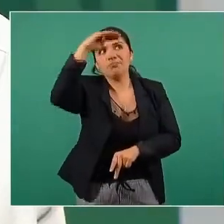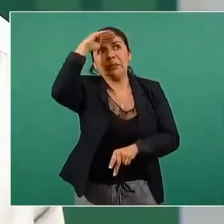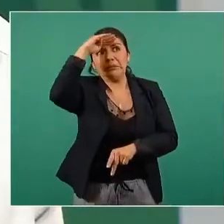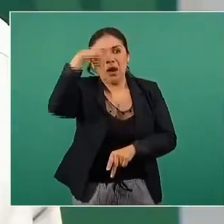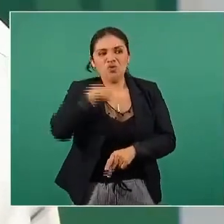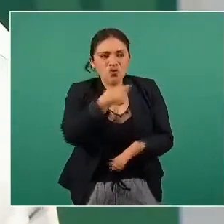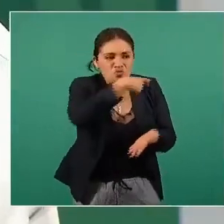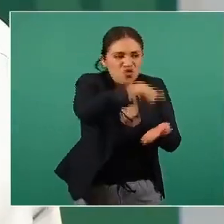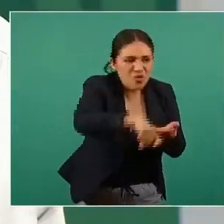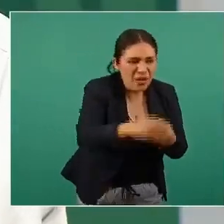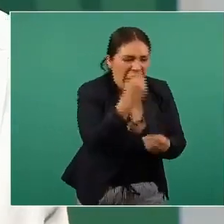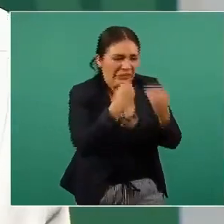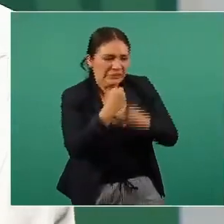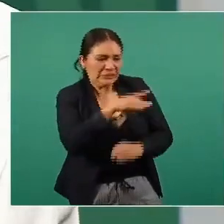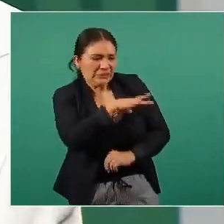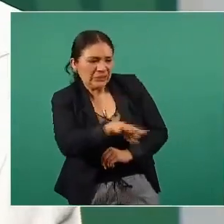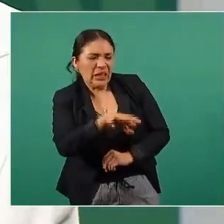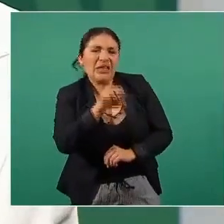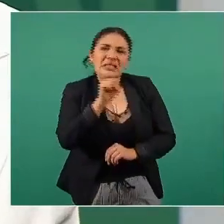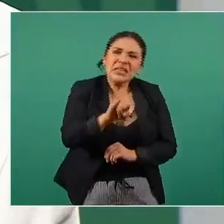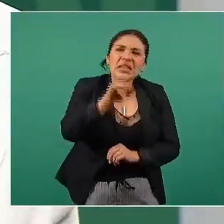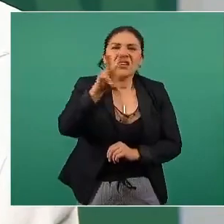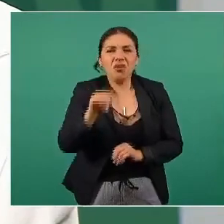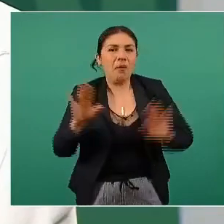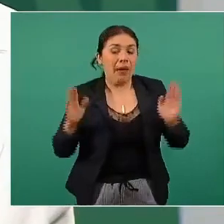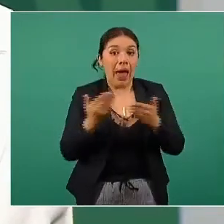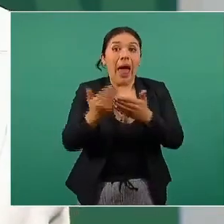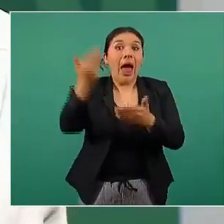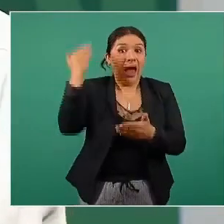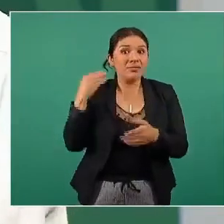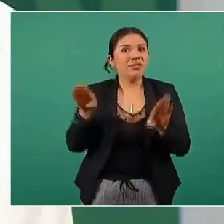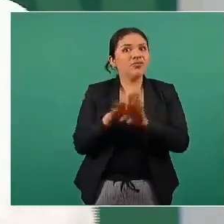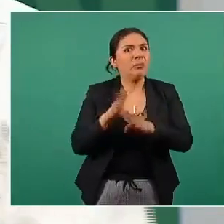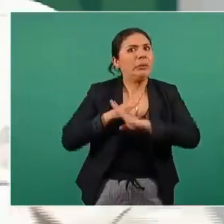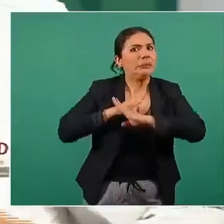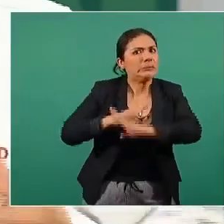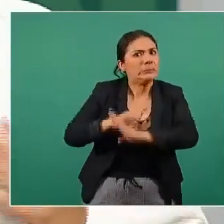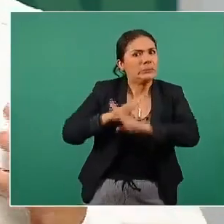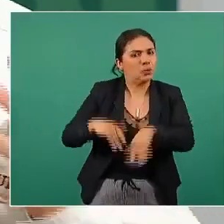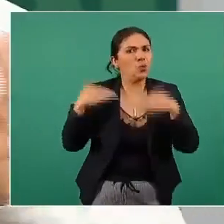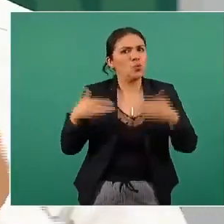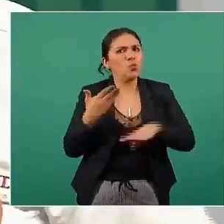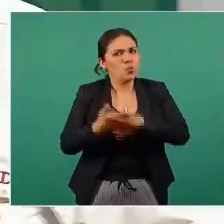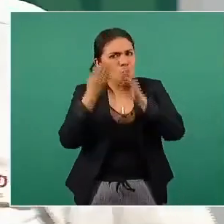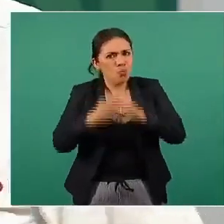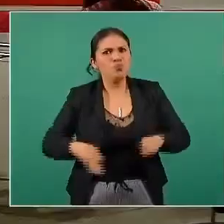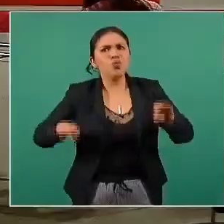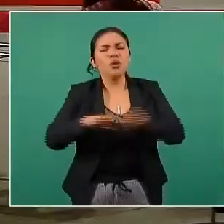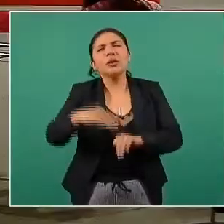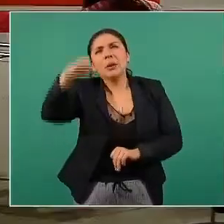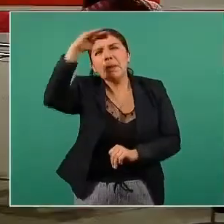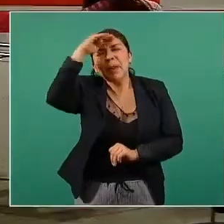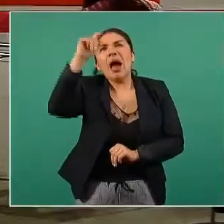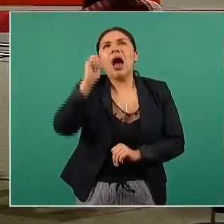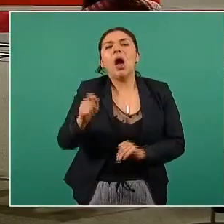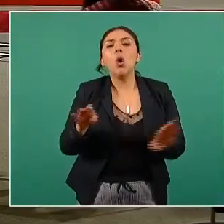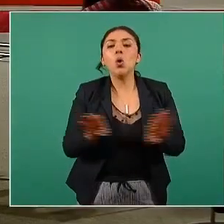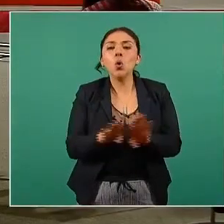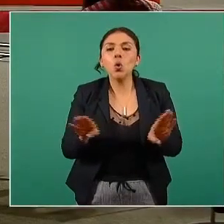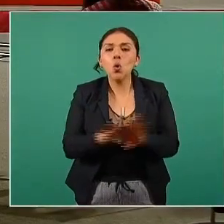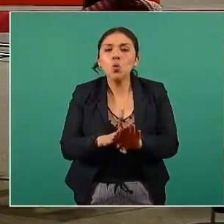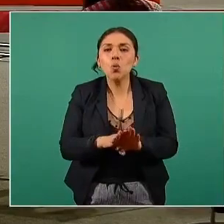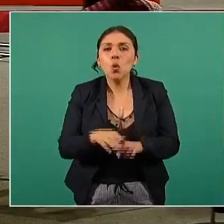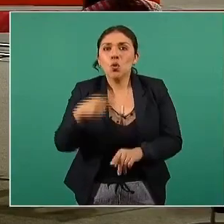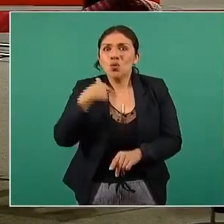decisiones había antes una resistencia importante sobre cómo